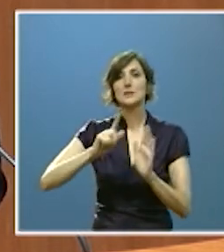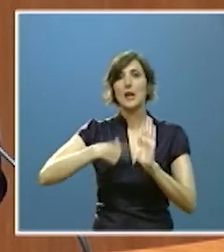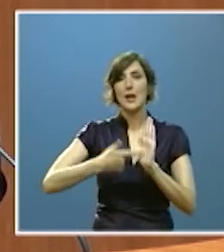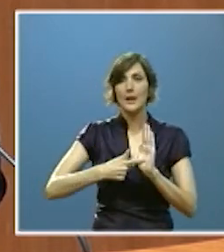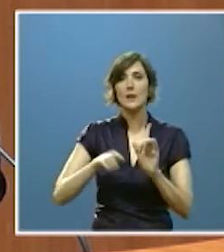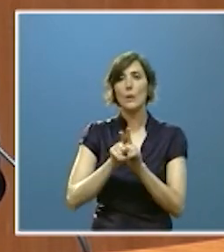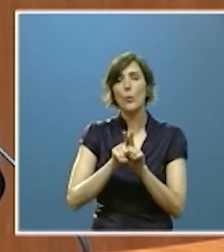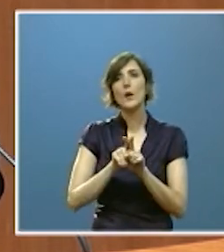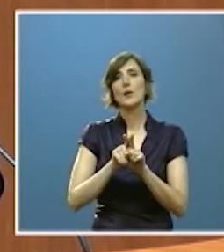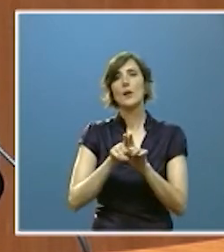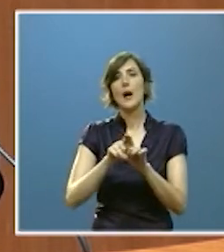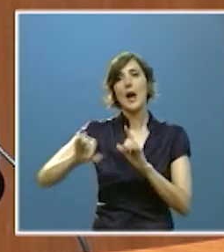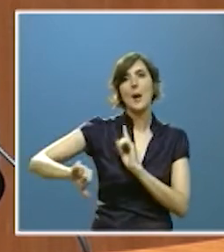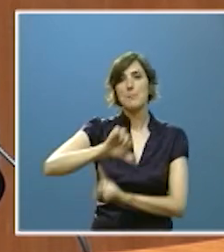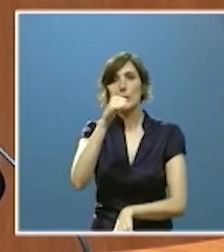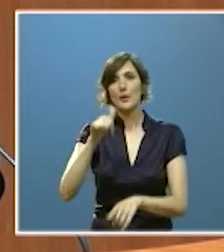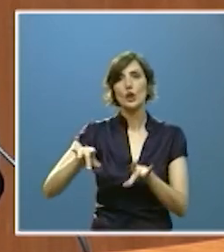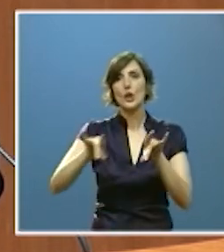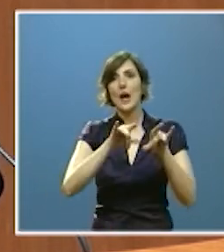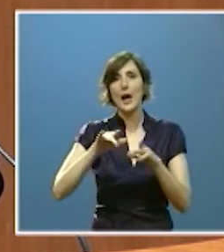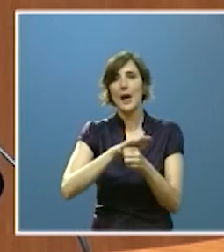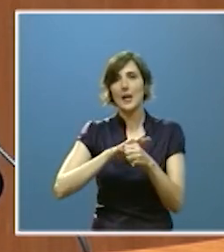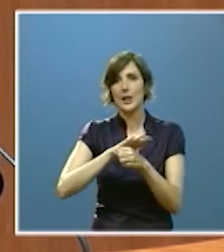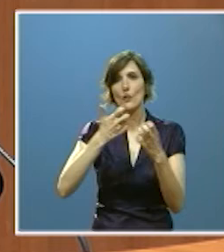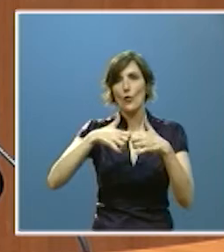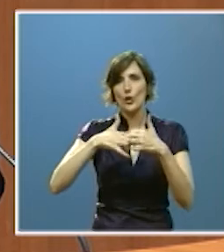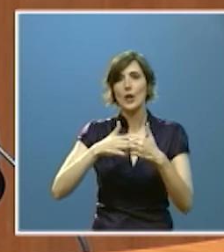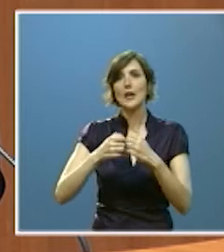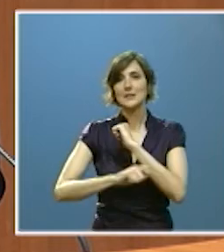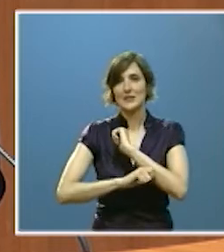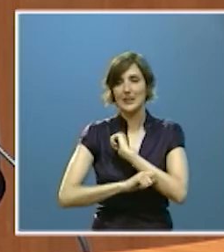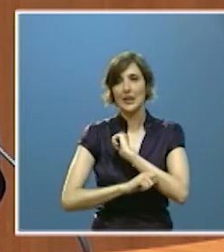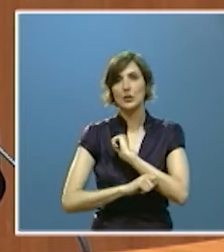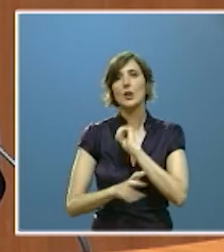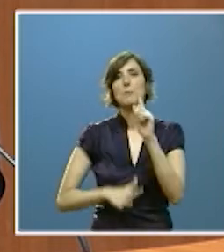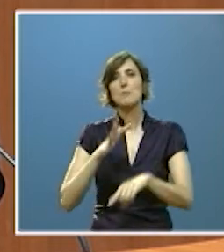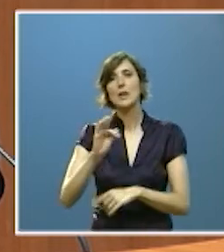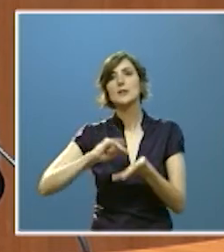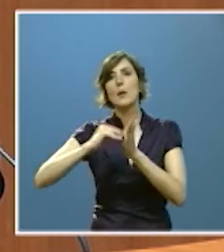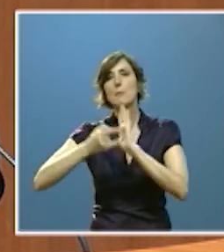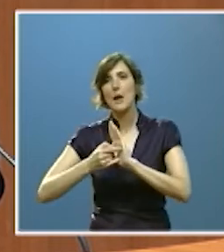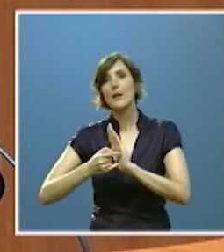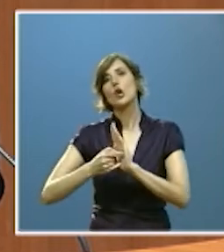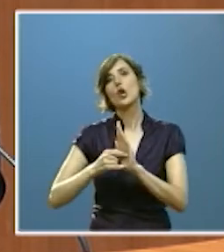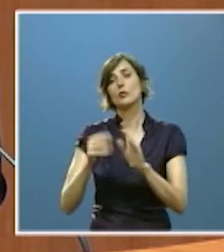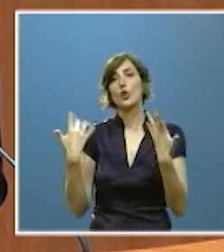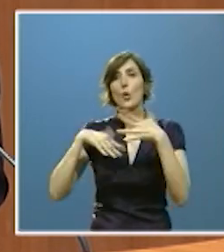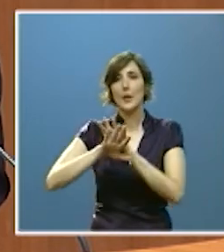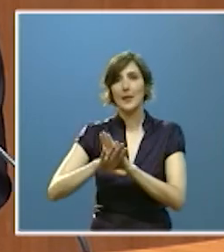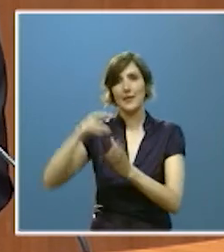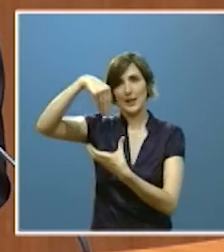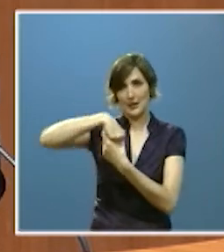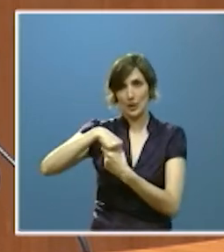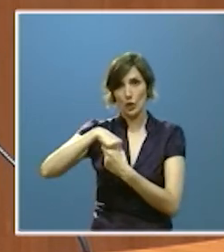el camino para la aprobación de las áreas funcionales estratégicas y a partir de ellas del plan de convergencia interior tanto es así